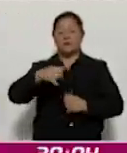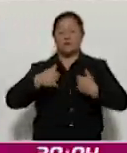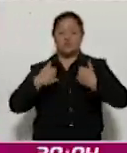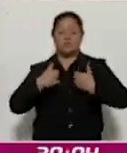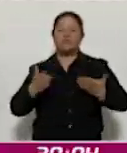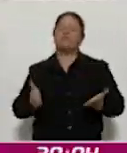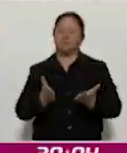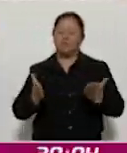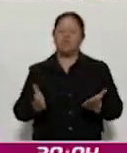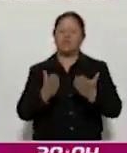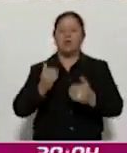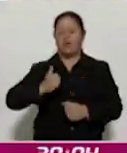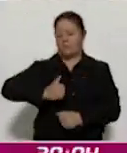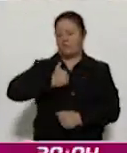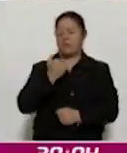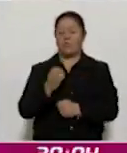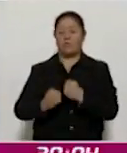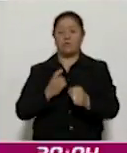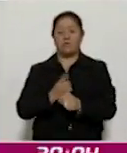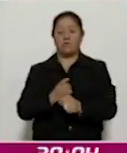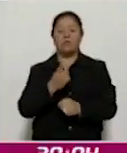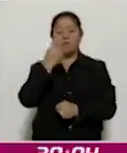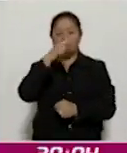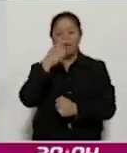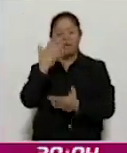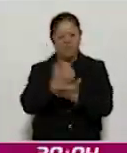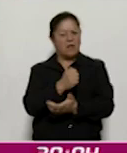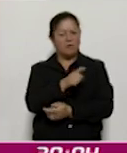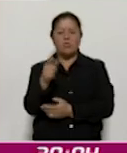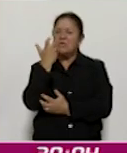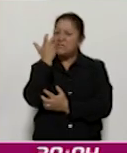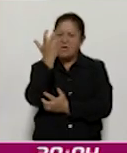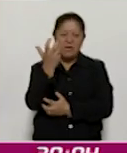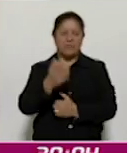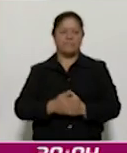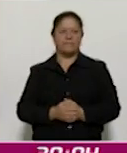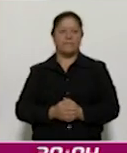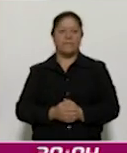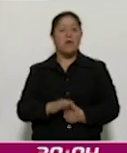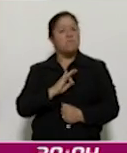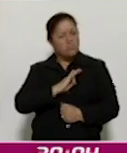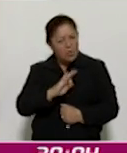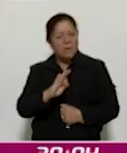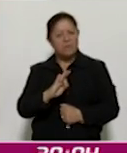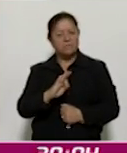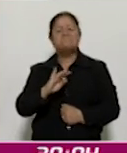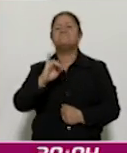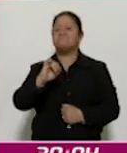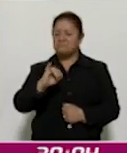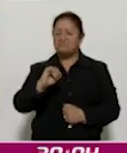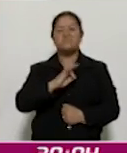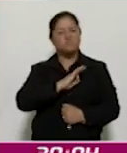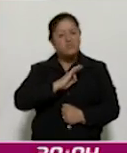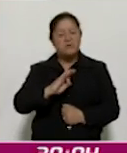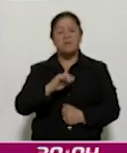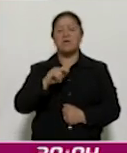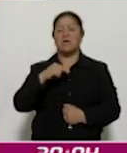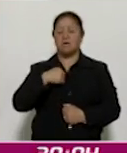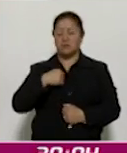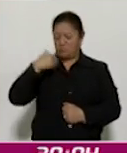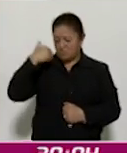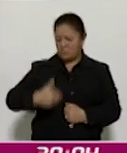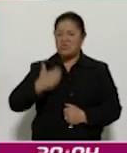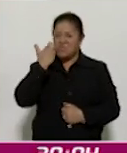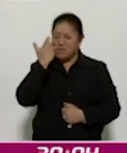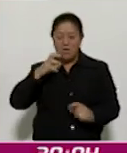aprovechar estas oportunidades para lograr lo que se propongan. Sí se puede llegar a hacer todo lo que uno quiera cuando